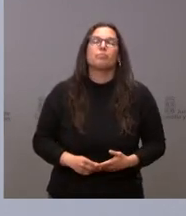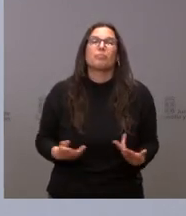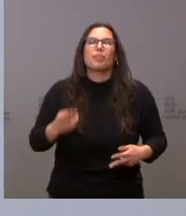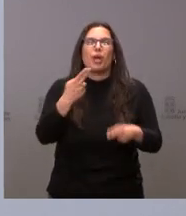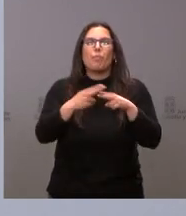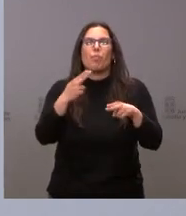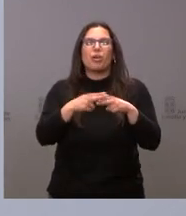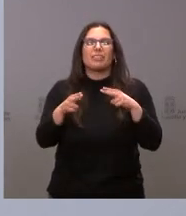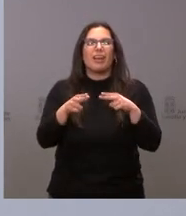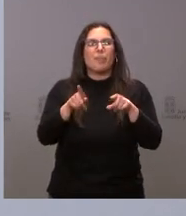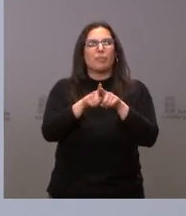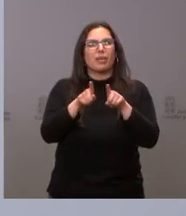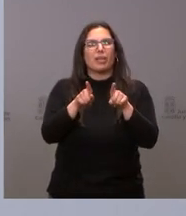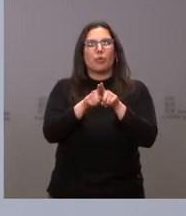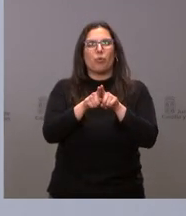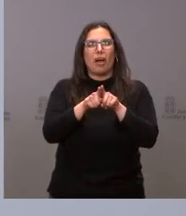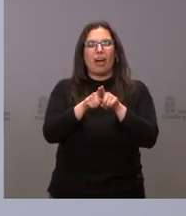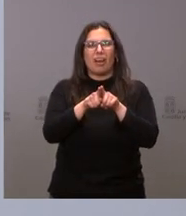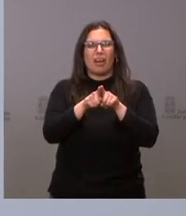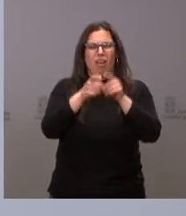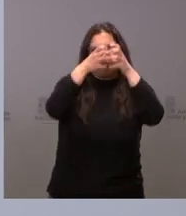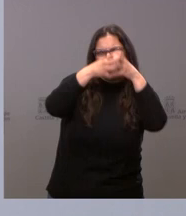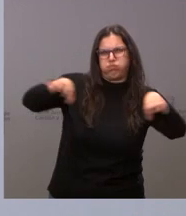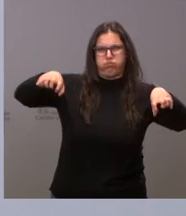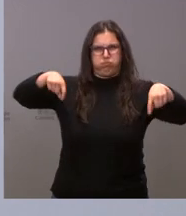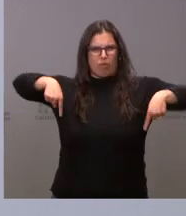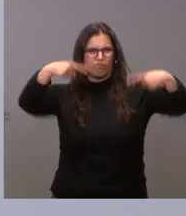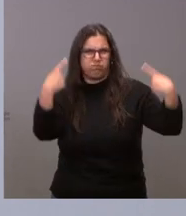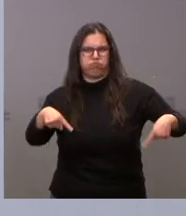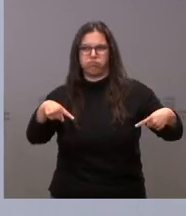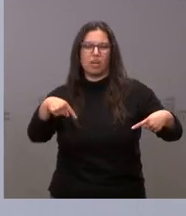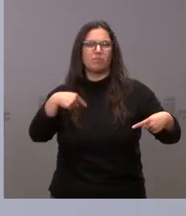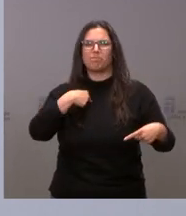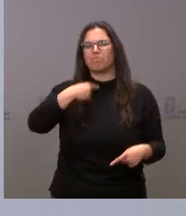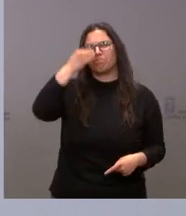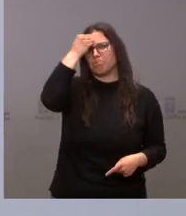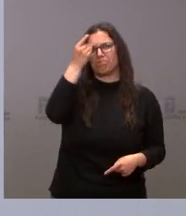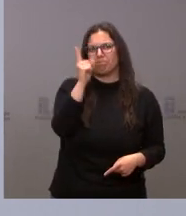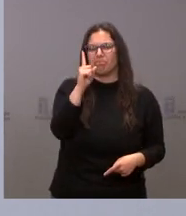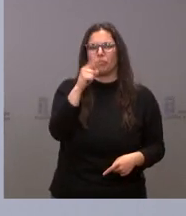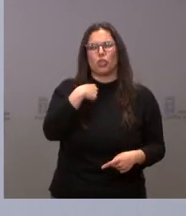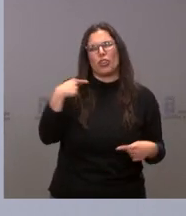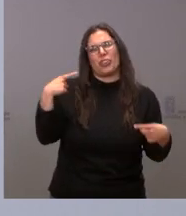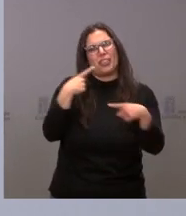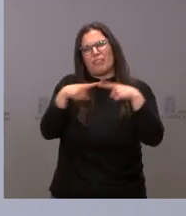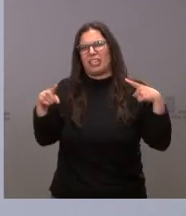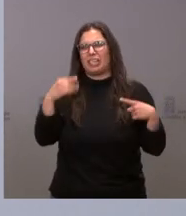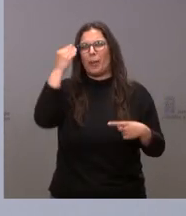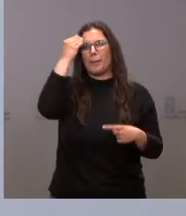como generar bandos trincheras todo lo contrario. Hay que superar esa